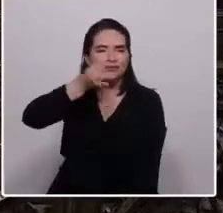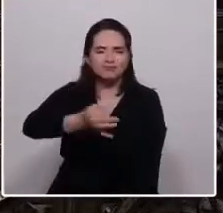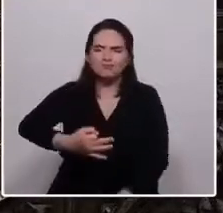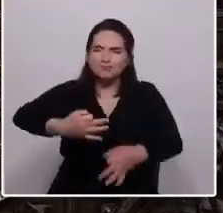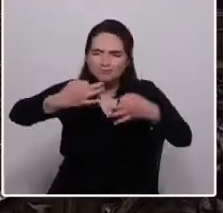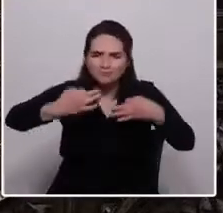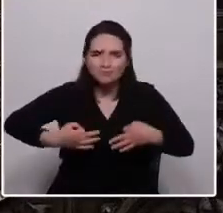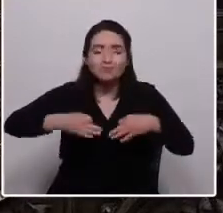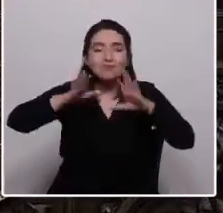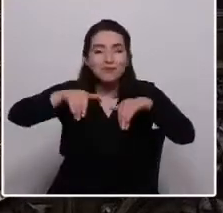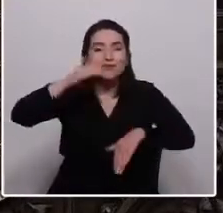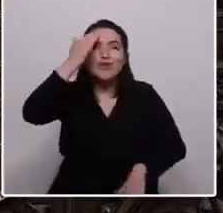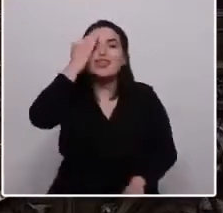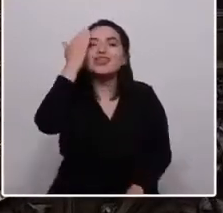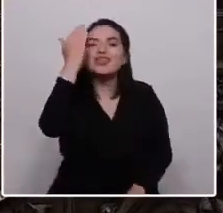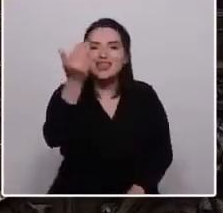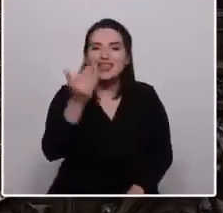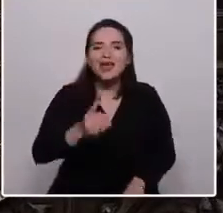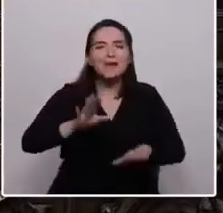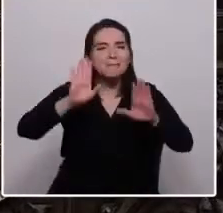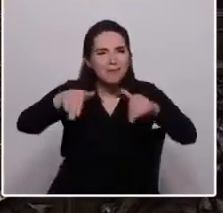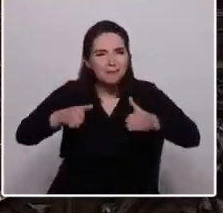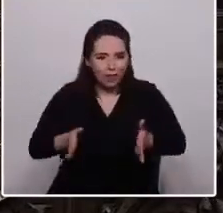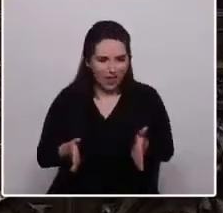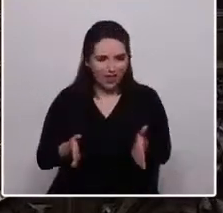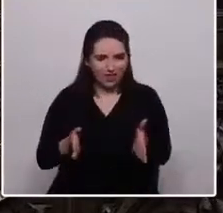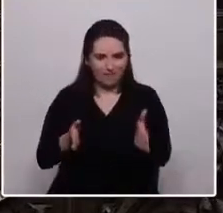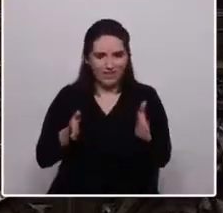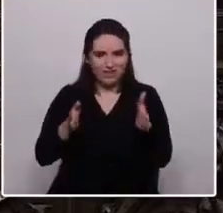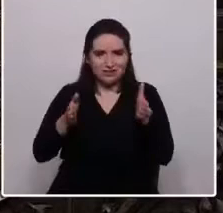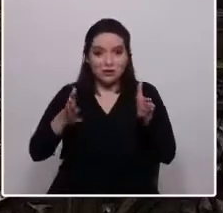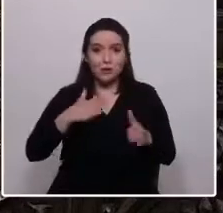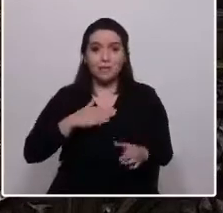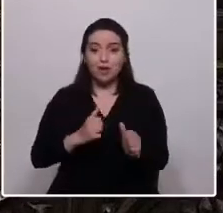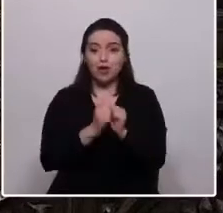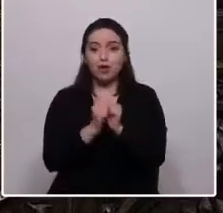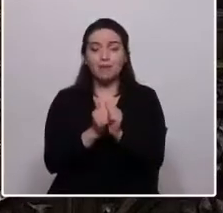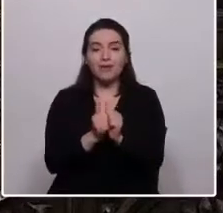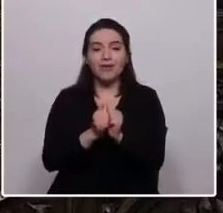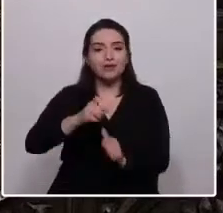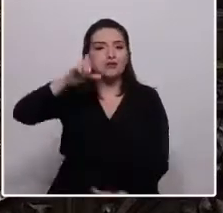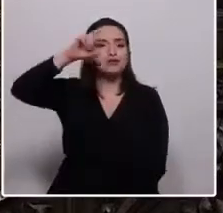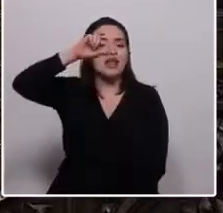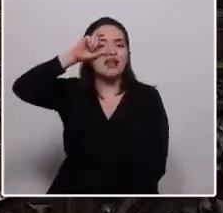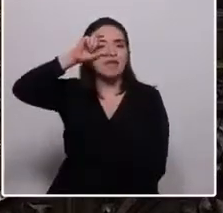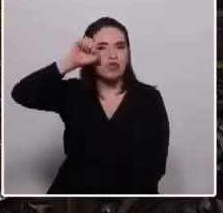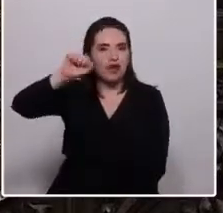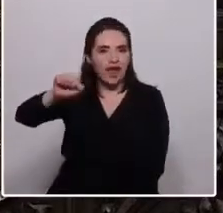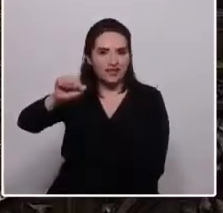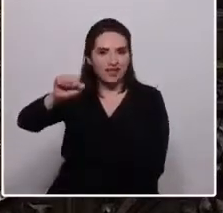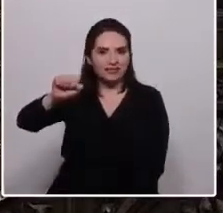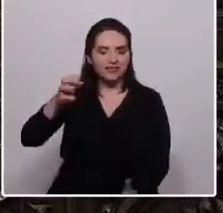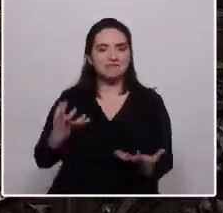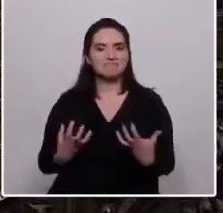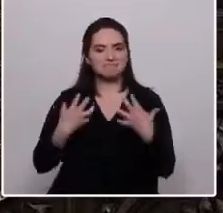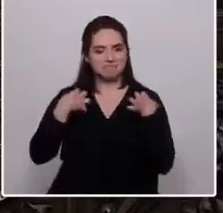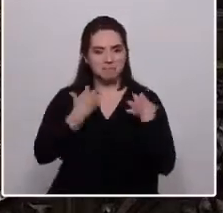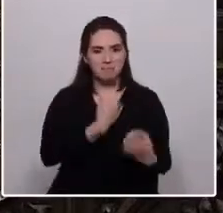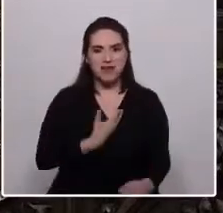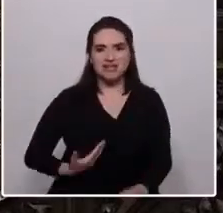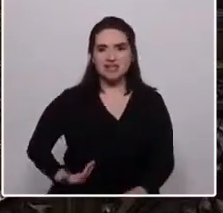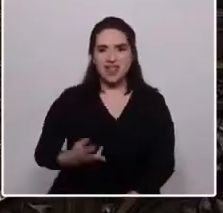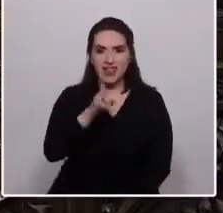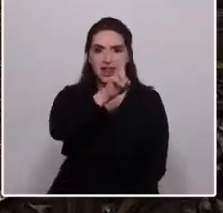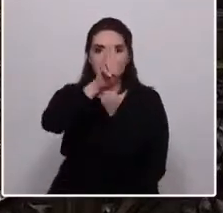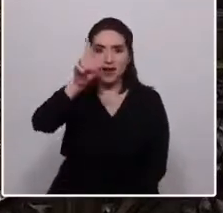el día y en el mismo edificio en que mi compañero Salvador Allende asumiera la presidencia de la República